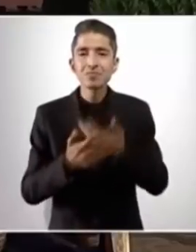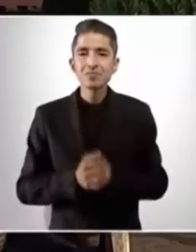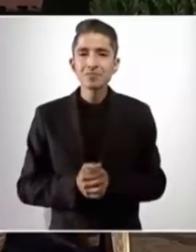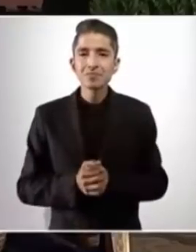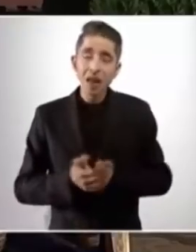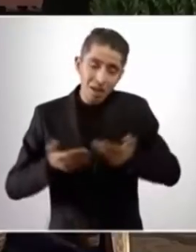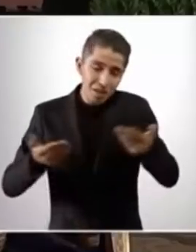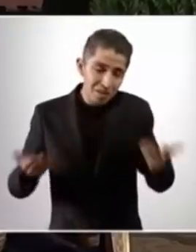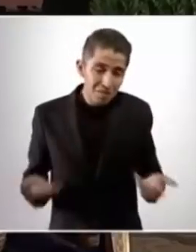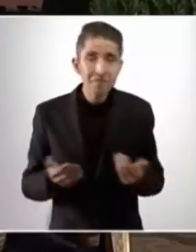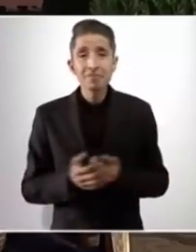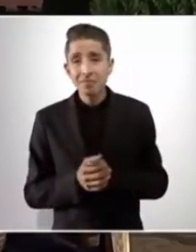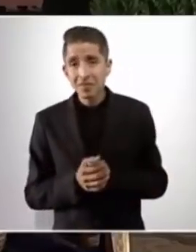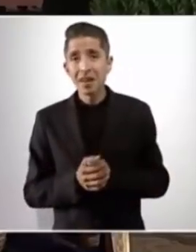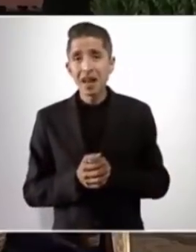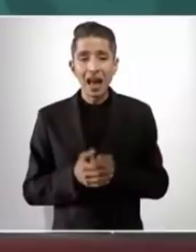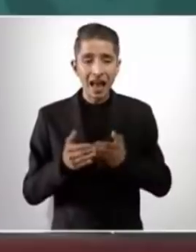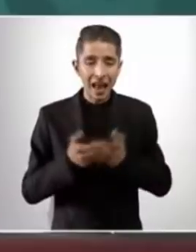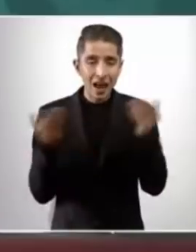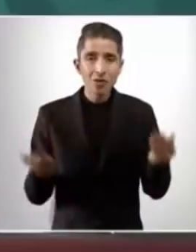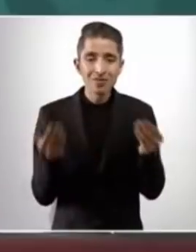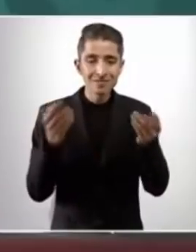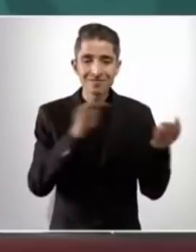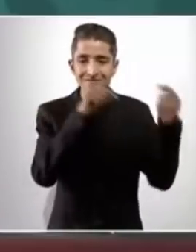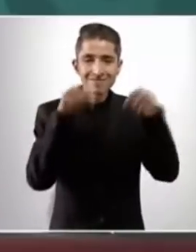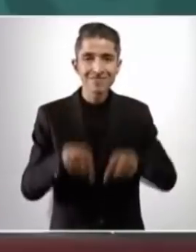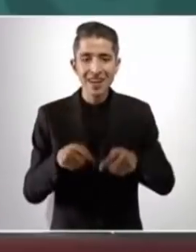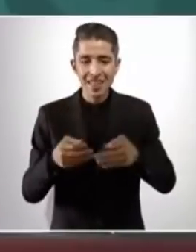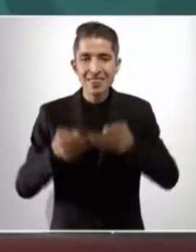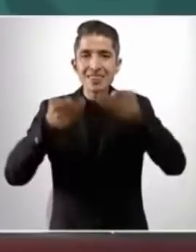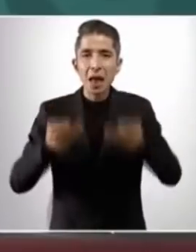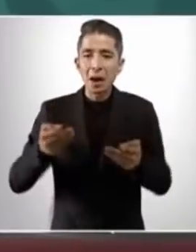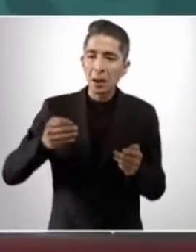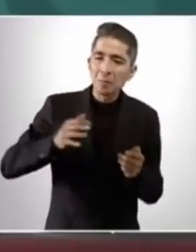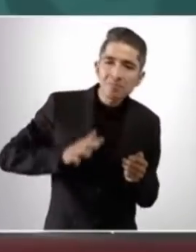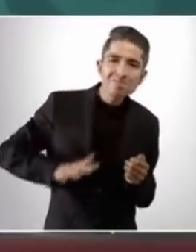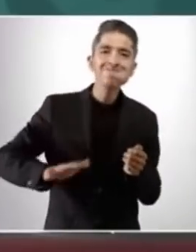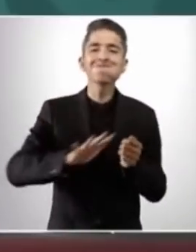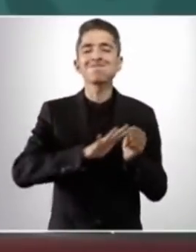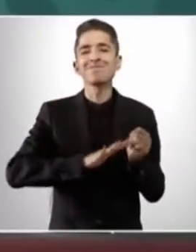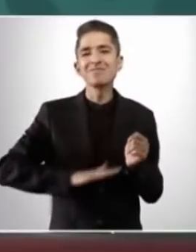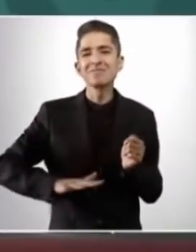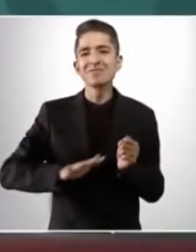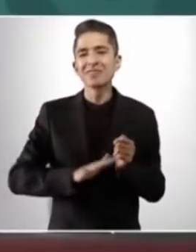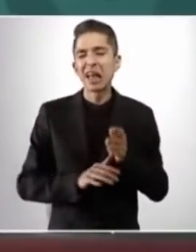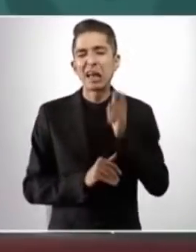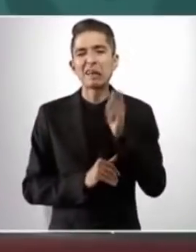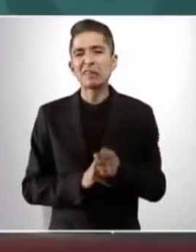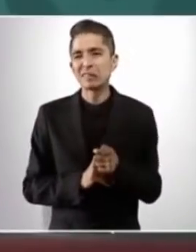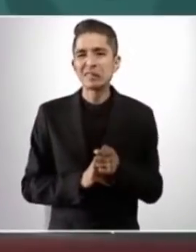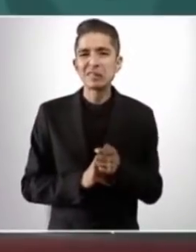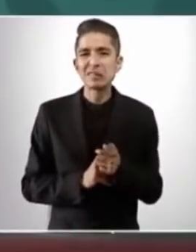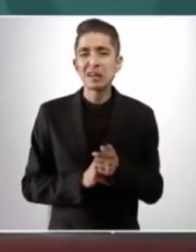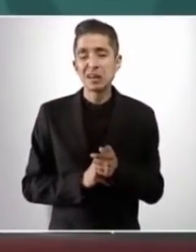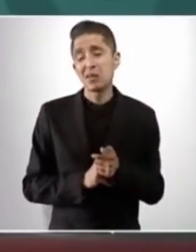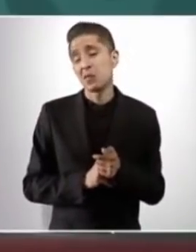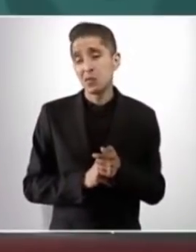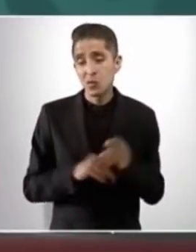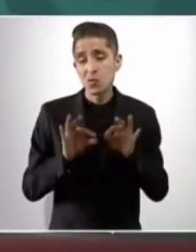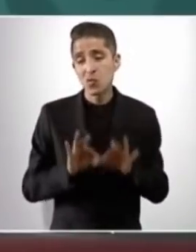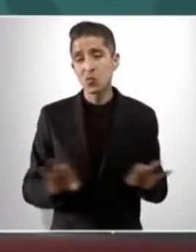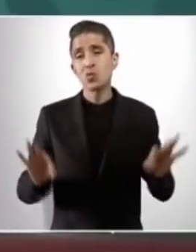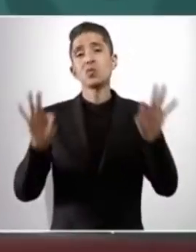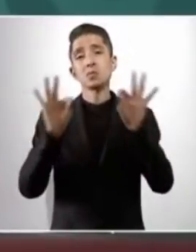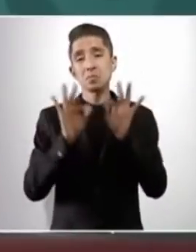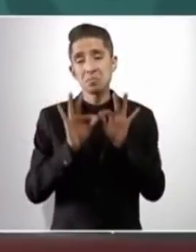El presidente Andrés Manuel López Obrador encabezó la presentación del plan de apoyo a Michoacán en el Palacio de Gobierno de esa ciudad, que entre sus acciones